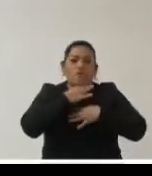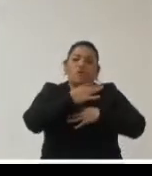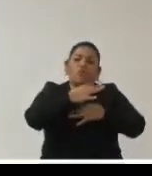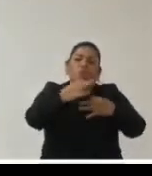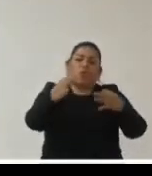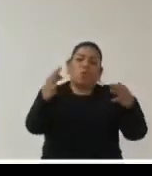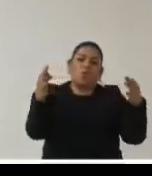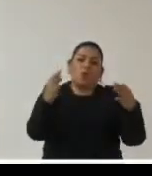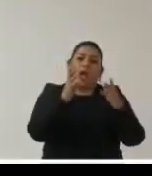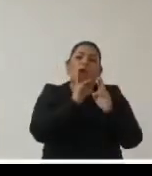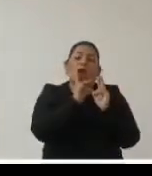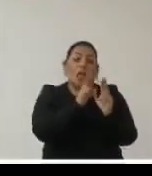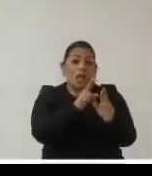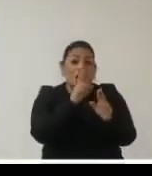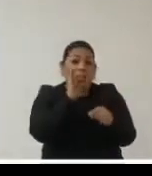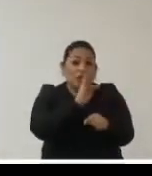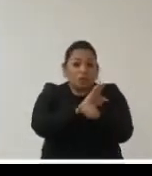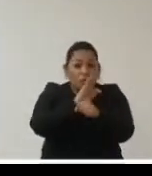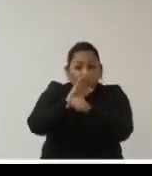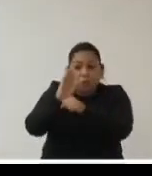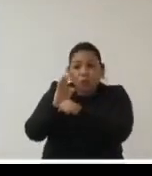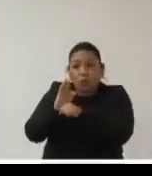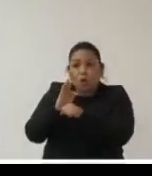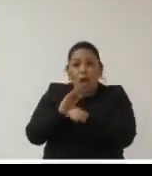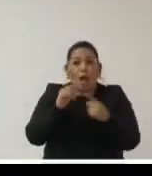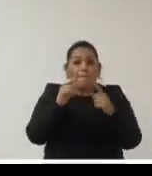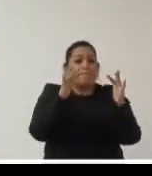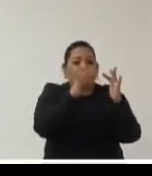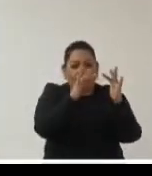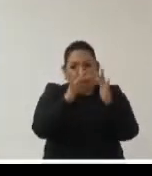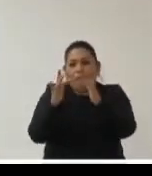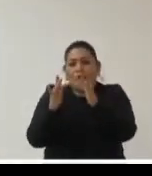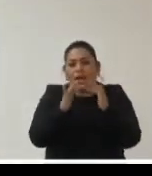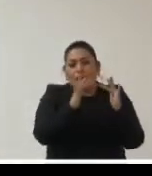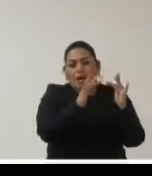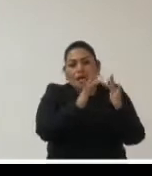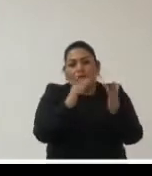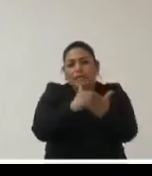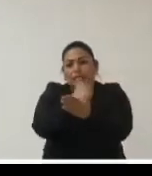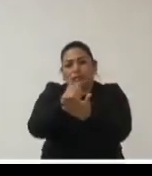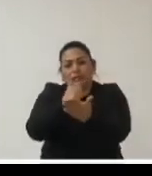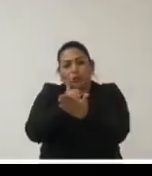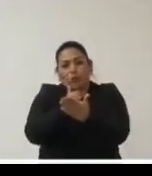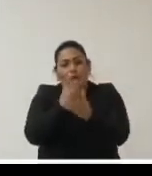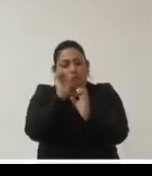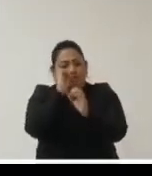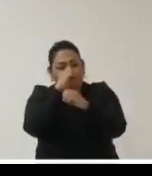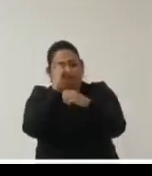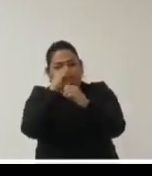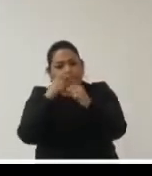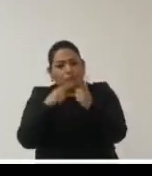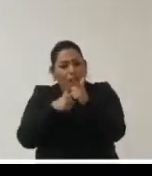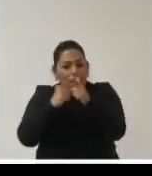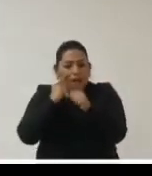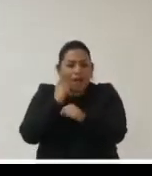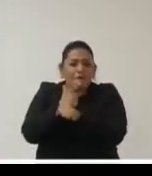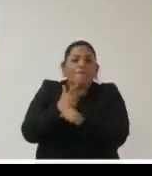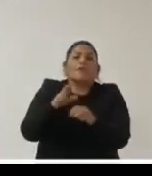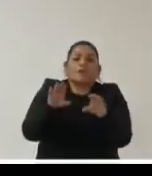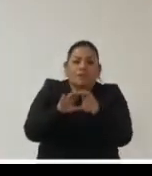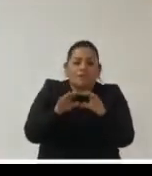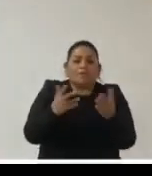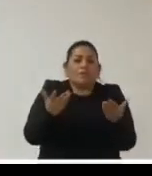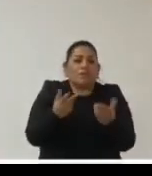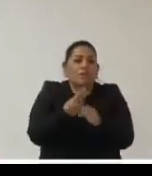resultado de la vigilancia establecer canales de vigilancia ciudadana observatorios ciudadanos y este